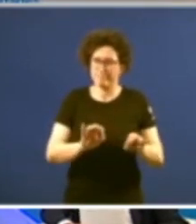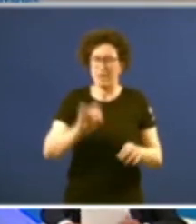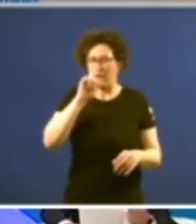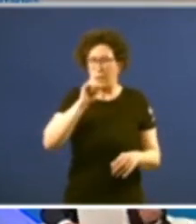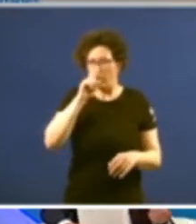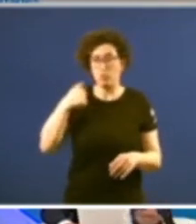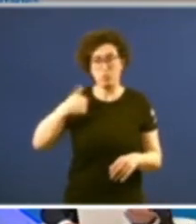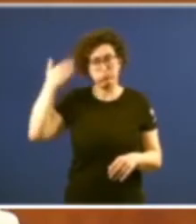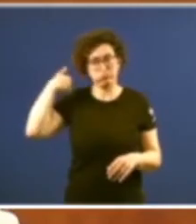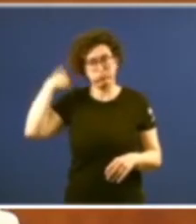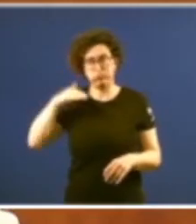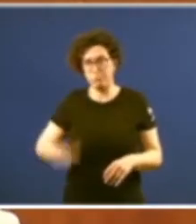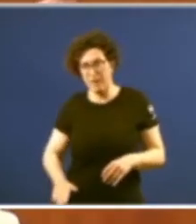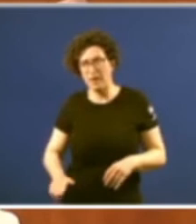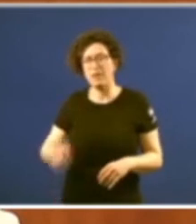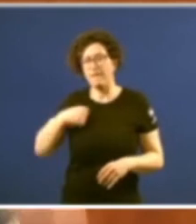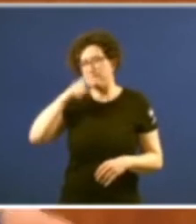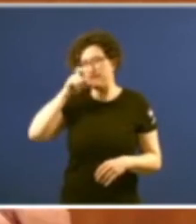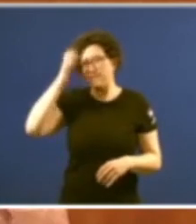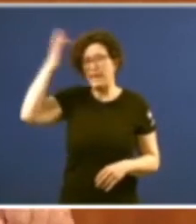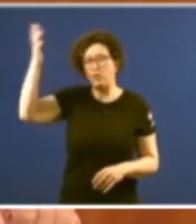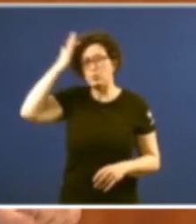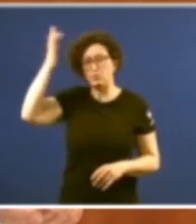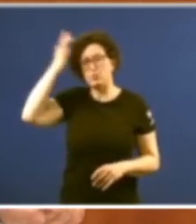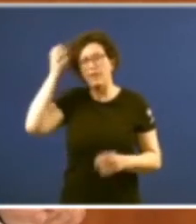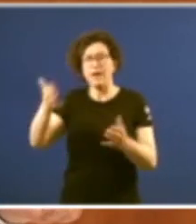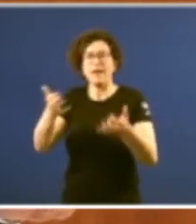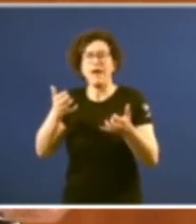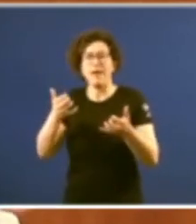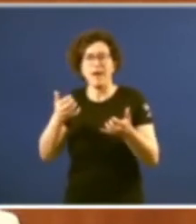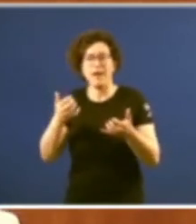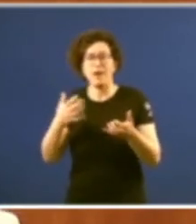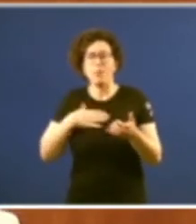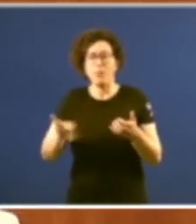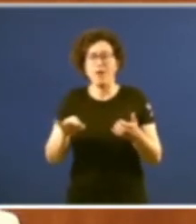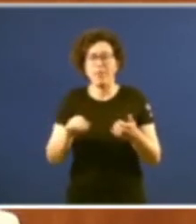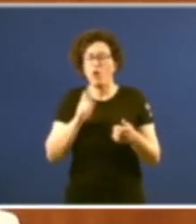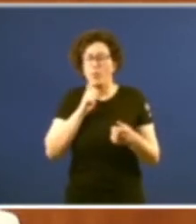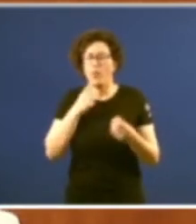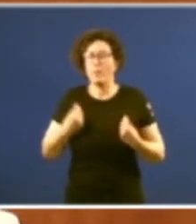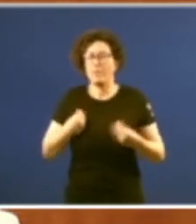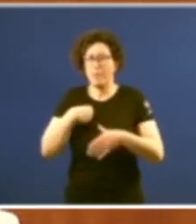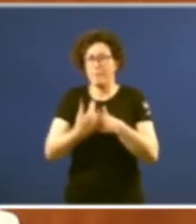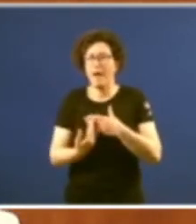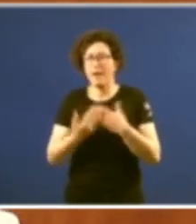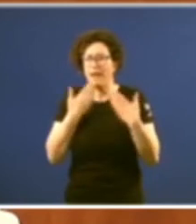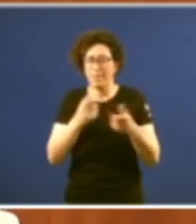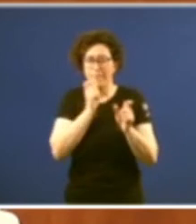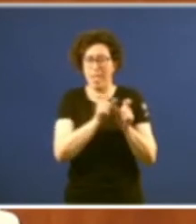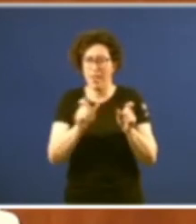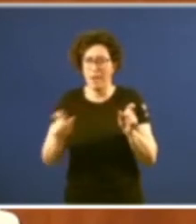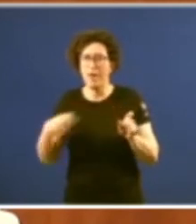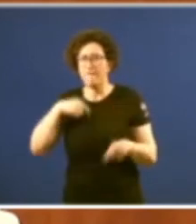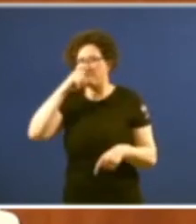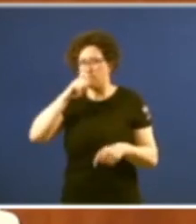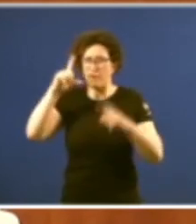cando era rapaz e xa xoñaba con esto de gañar ma vida xuntando palabras e dicir que tal men lembro aquelas